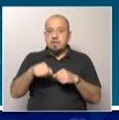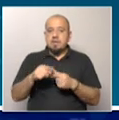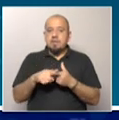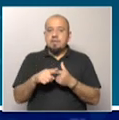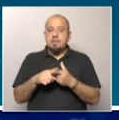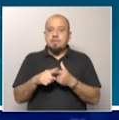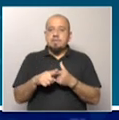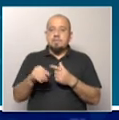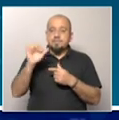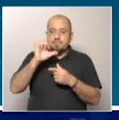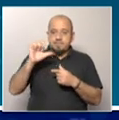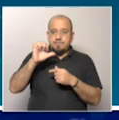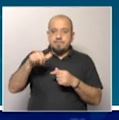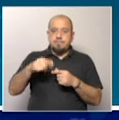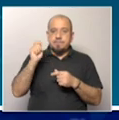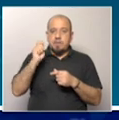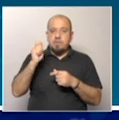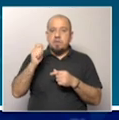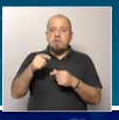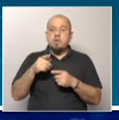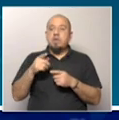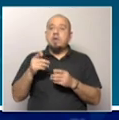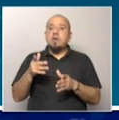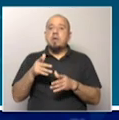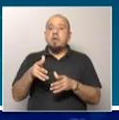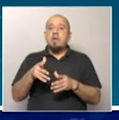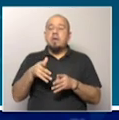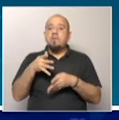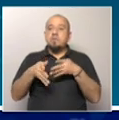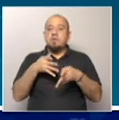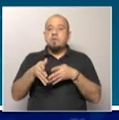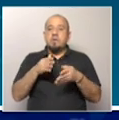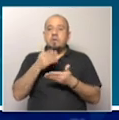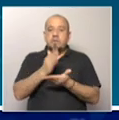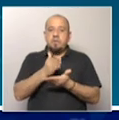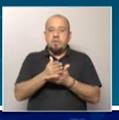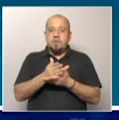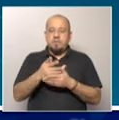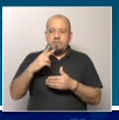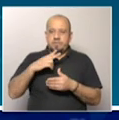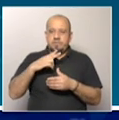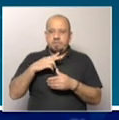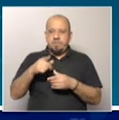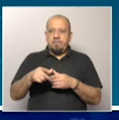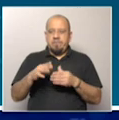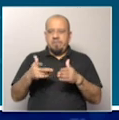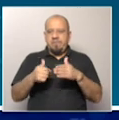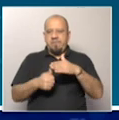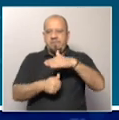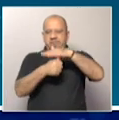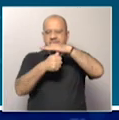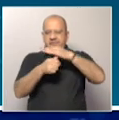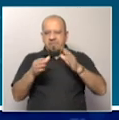empresa pública que funciona en el derecho privado está regida básicamente por la conducción